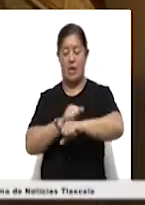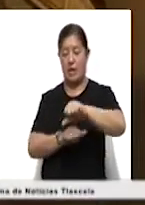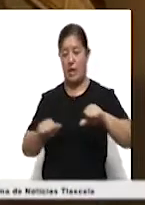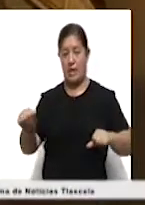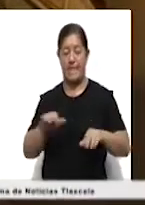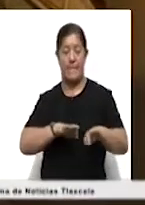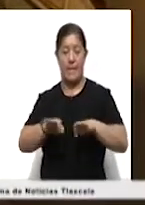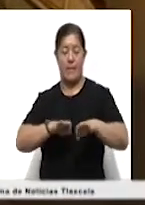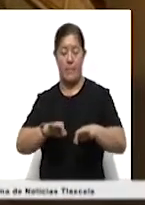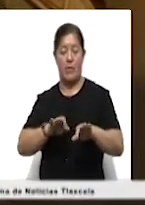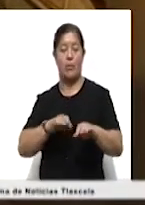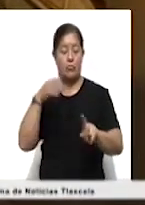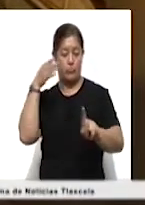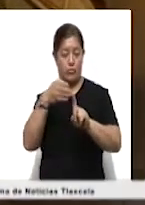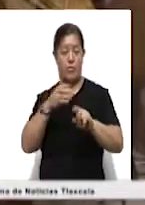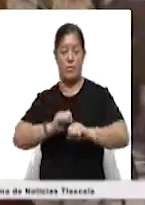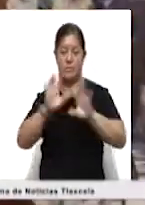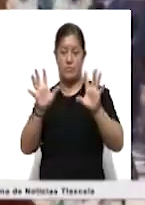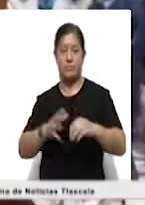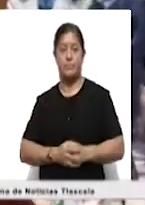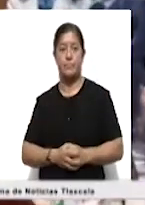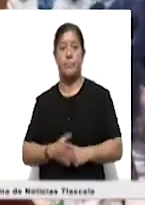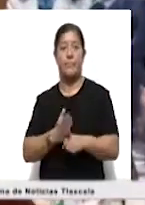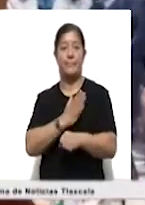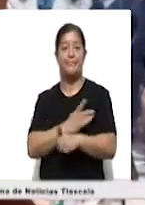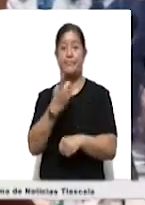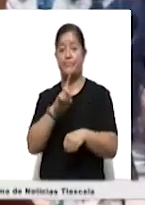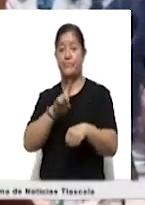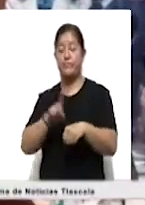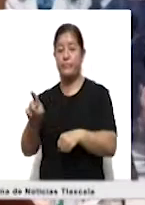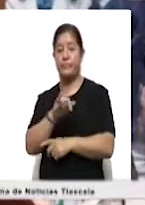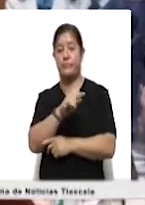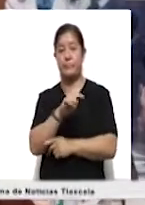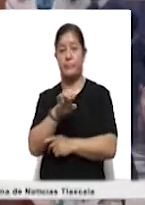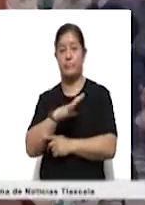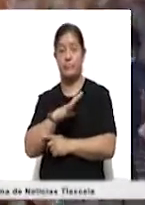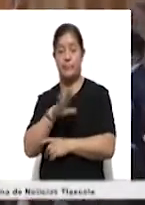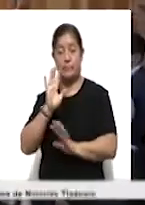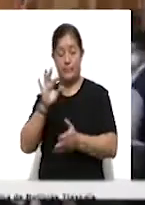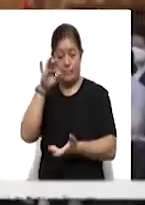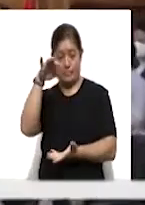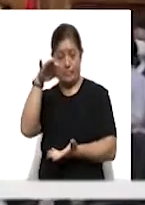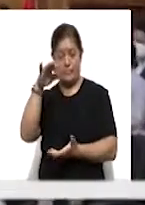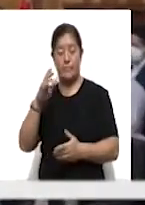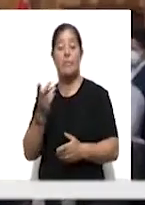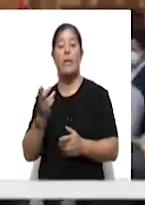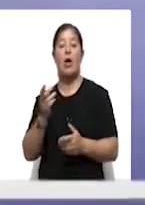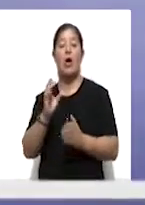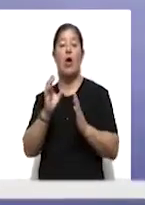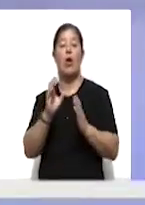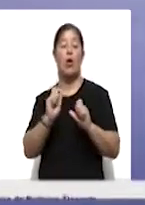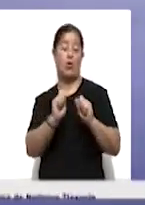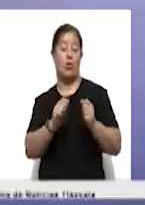trabajo colaborativo y transparente, lo anterior a un solo día de que el Instituto Tlaxcalteca de Elecciones otorgará la constancia de mayoría